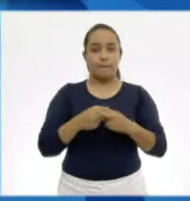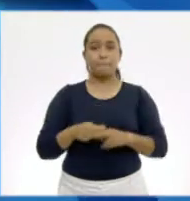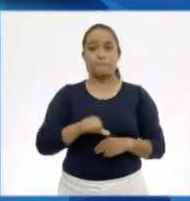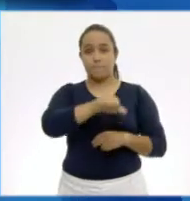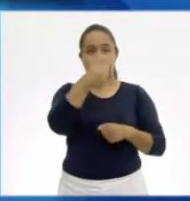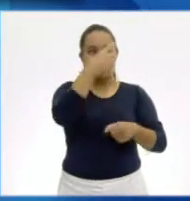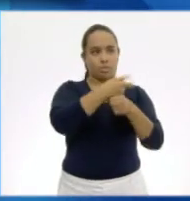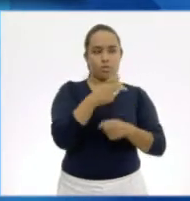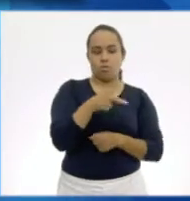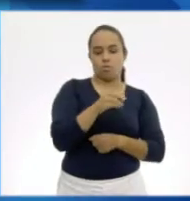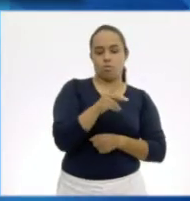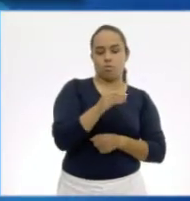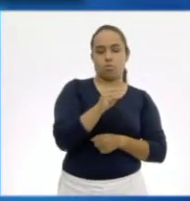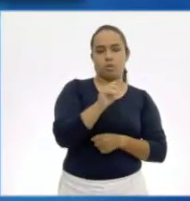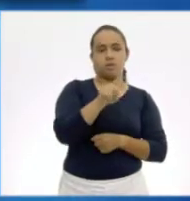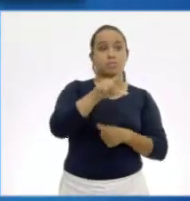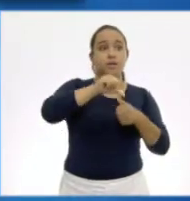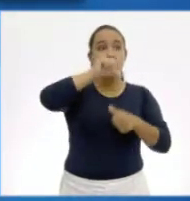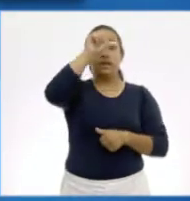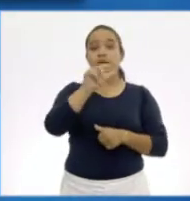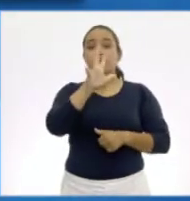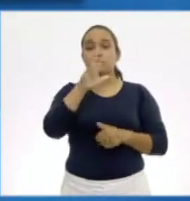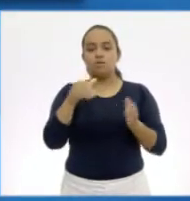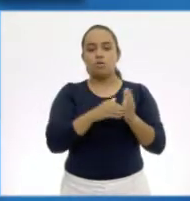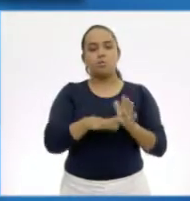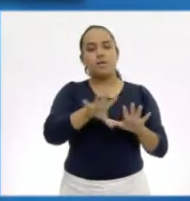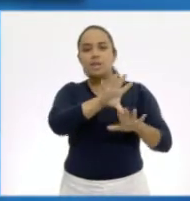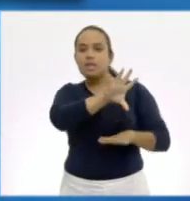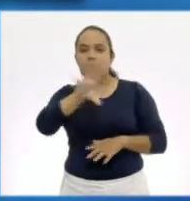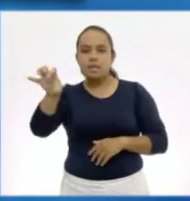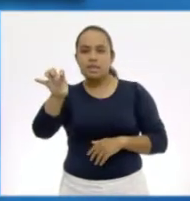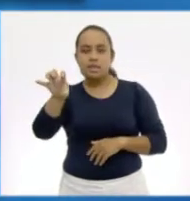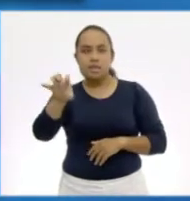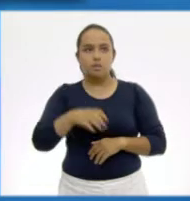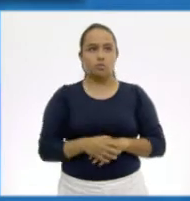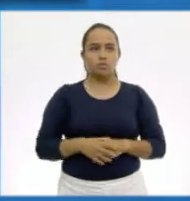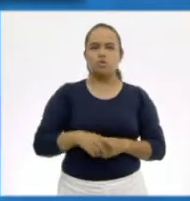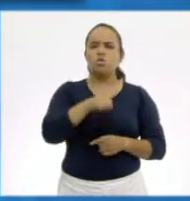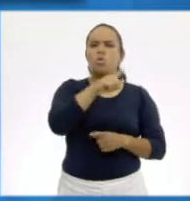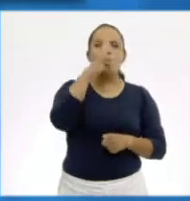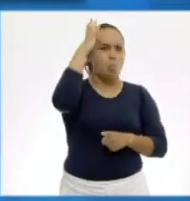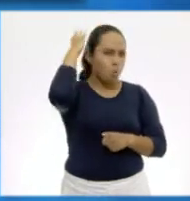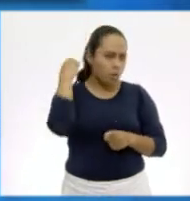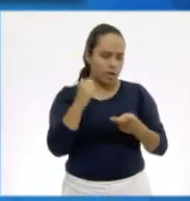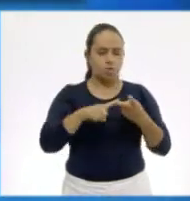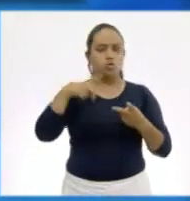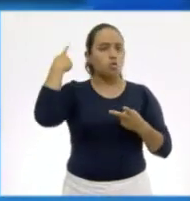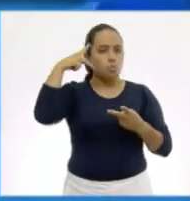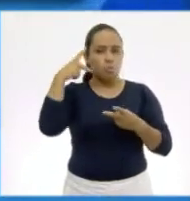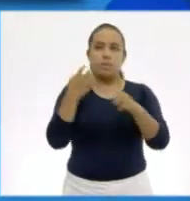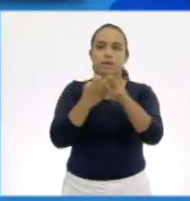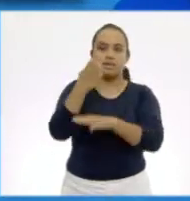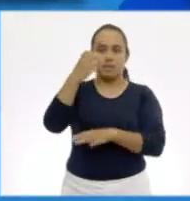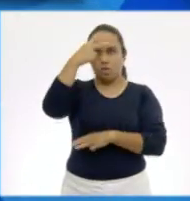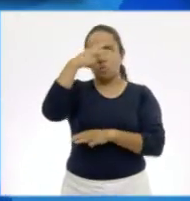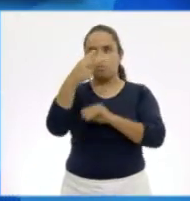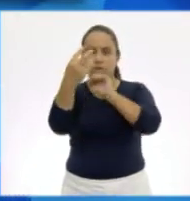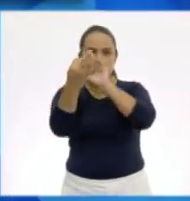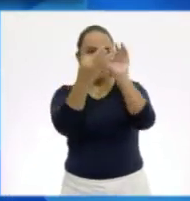segundo, el Popocatépetl, con una altura de 5,500 metros. Se encuentra entre Morelos, Puebla y Estado de México. Se le conoce